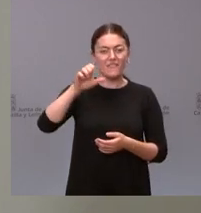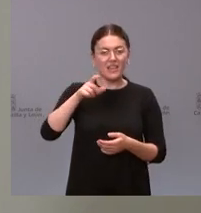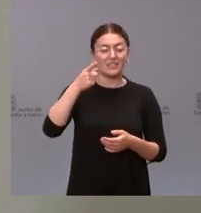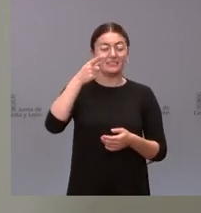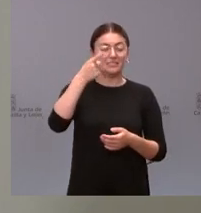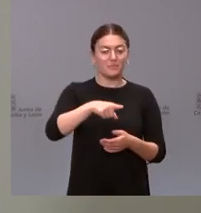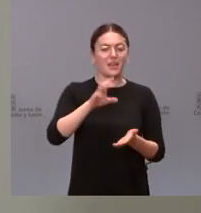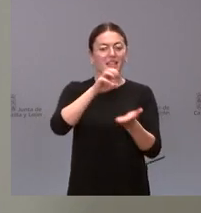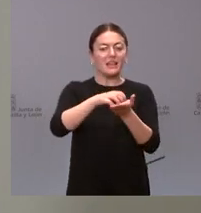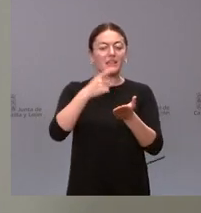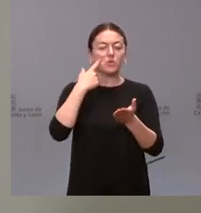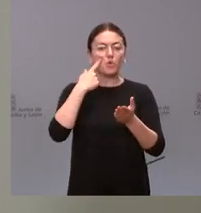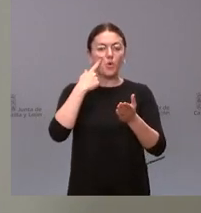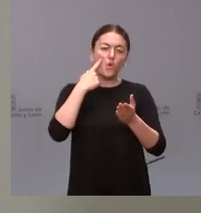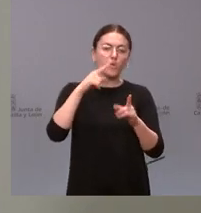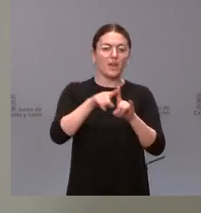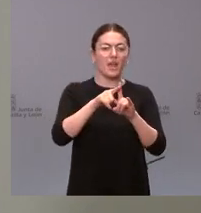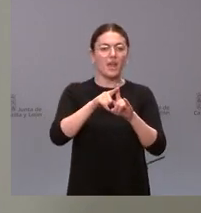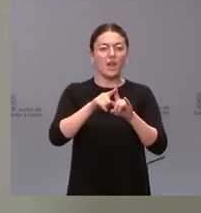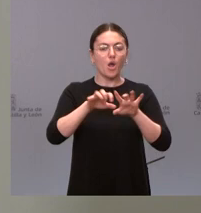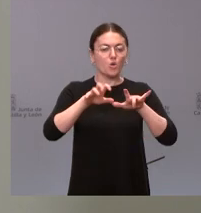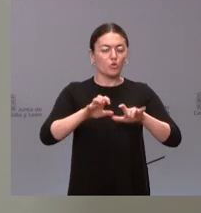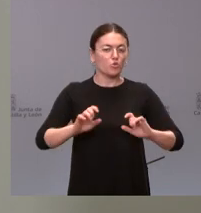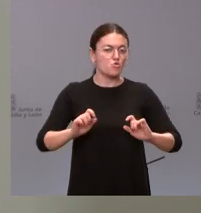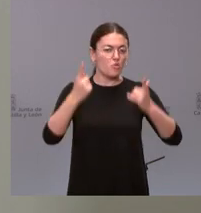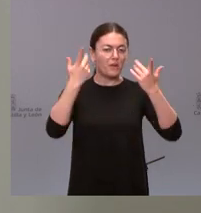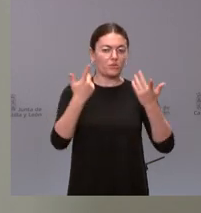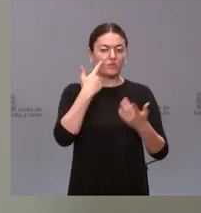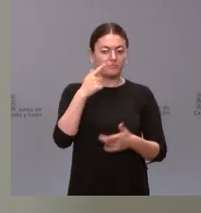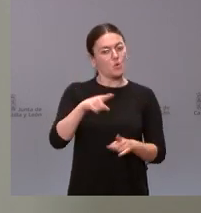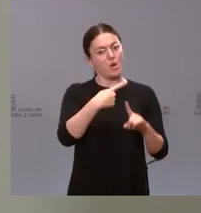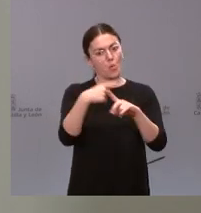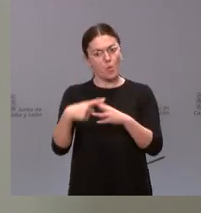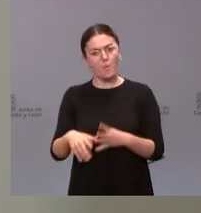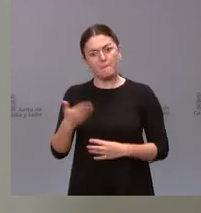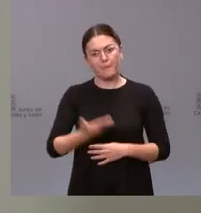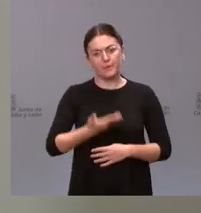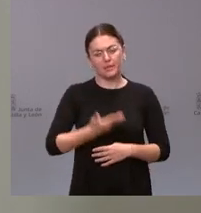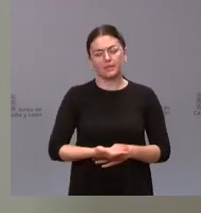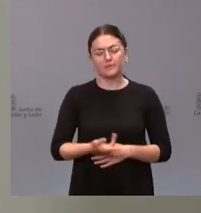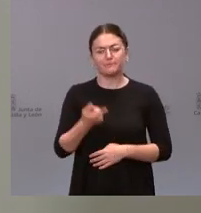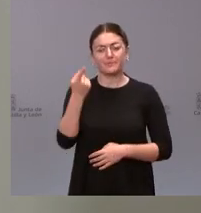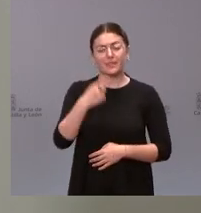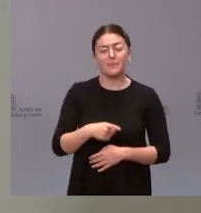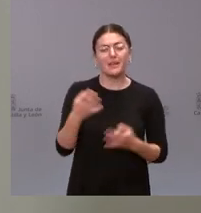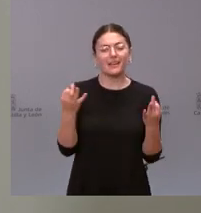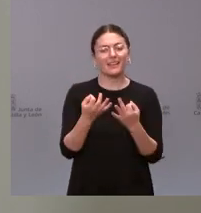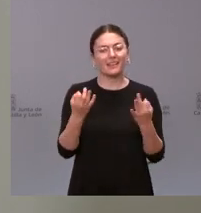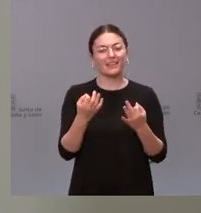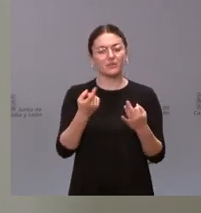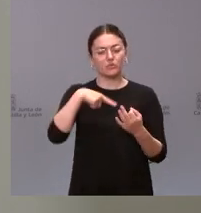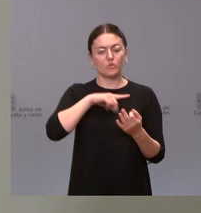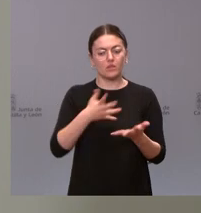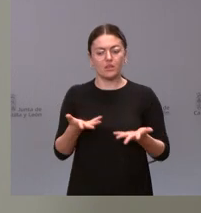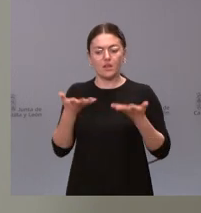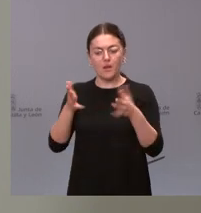lo que tenemos lógicamente aparte de todo esto que ofrecemos la cuestión también es que estamos a disposición del gobierno para